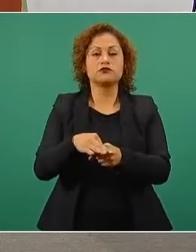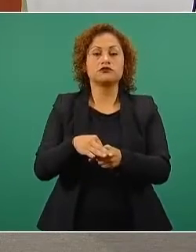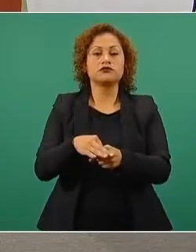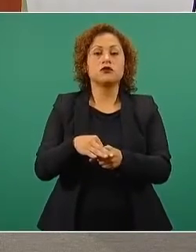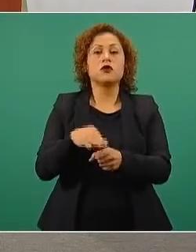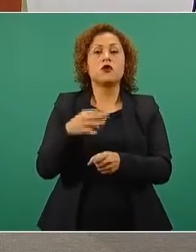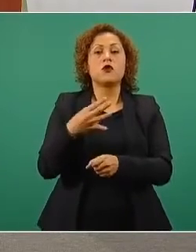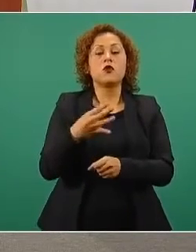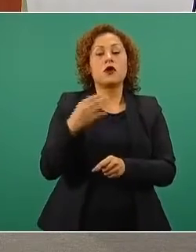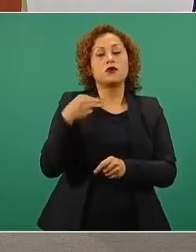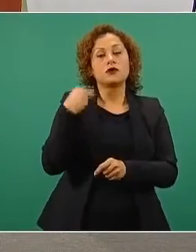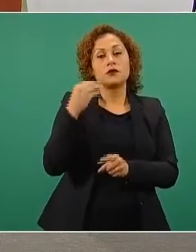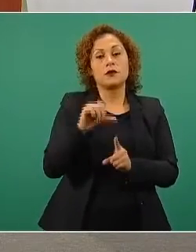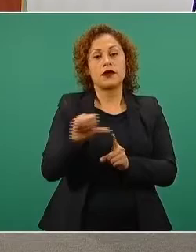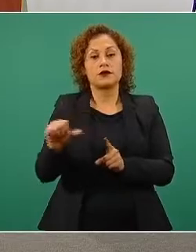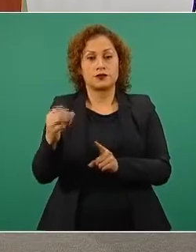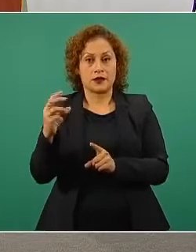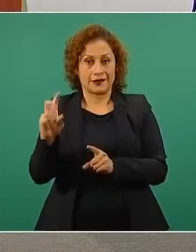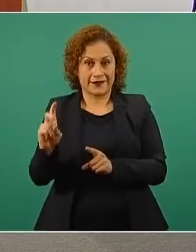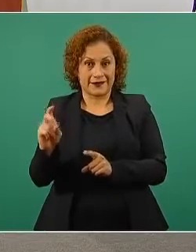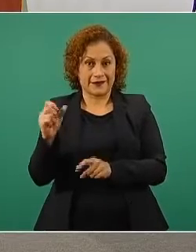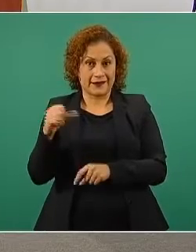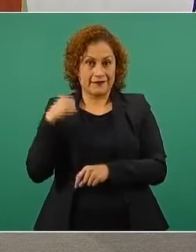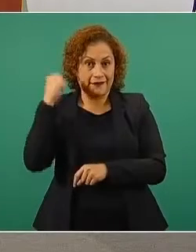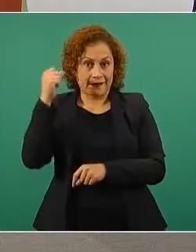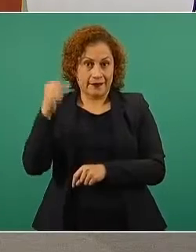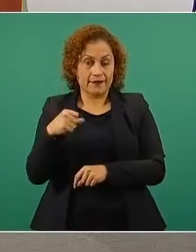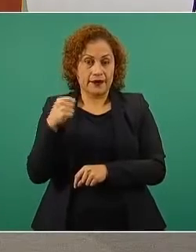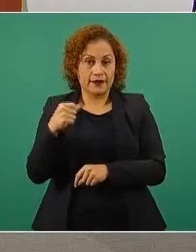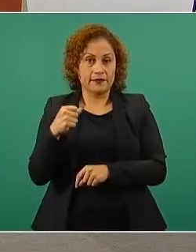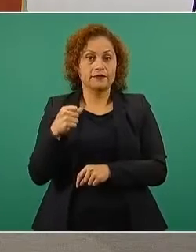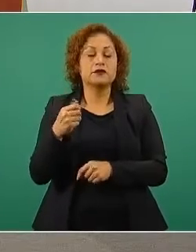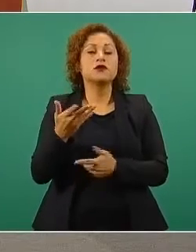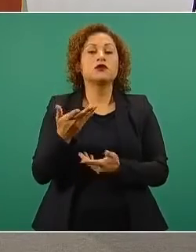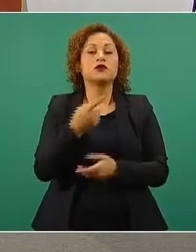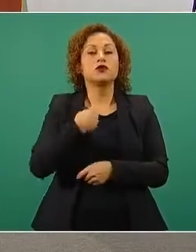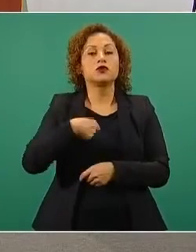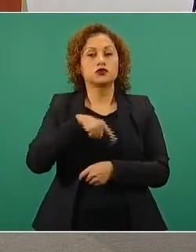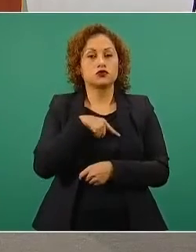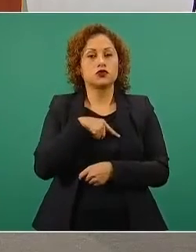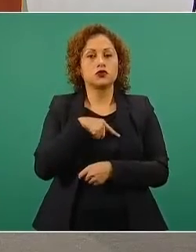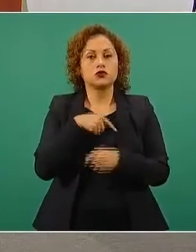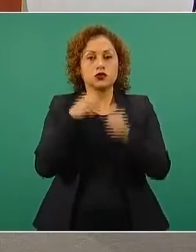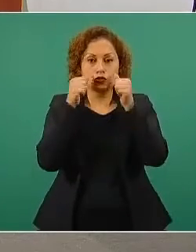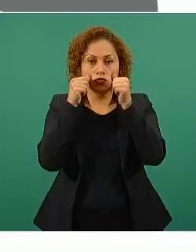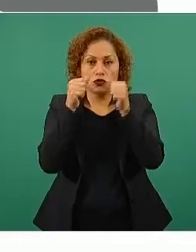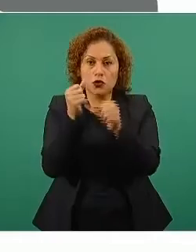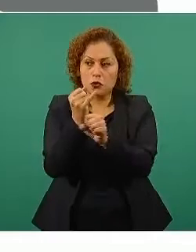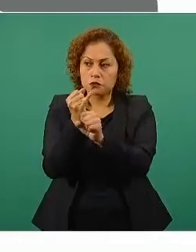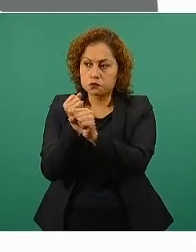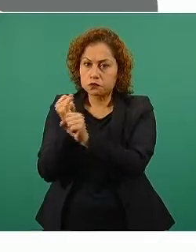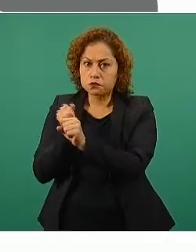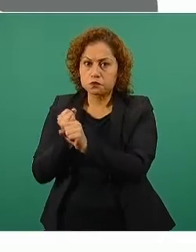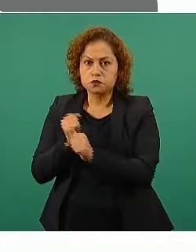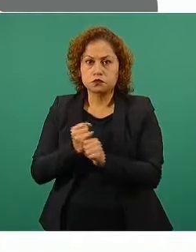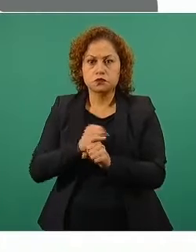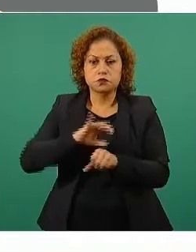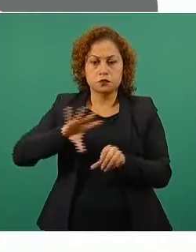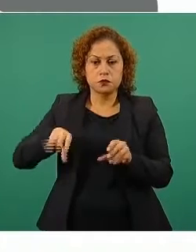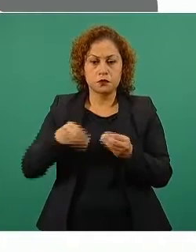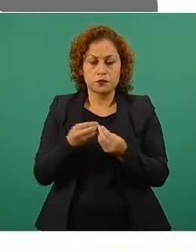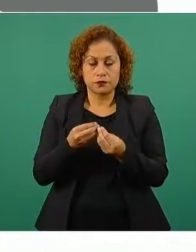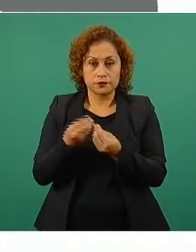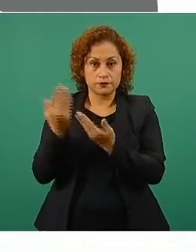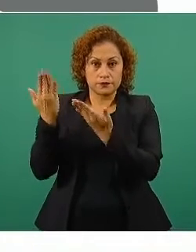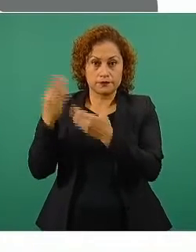30 de Abril, hemos atendido y analizado un total de 234